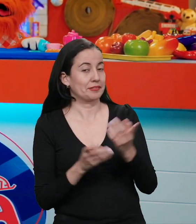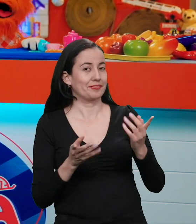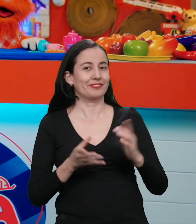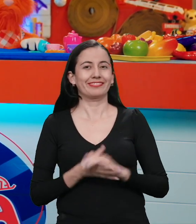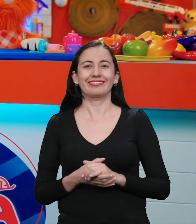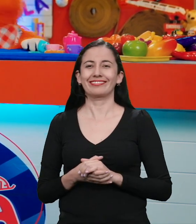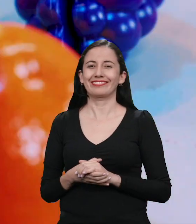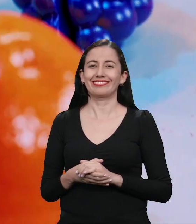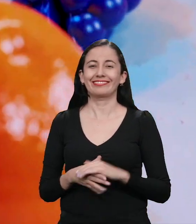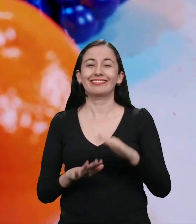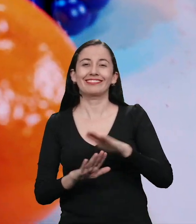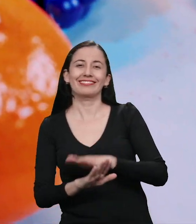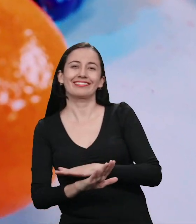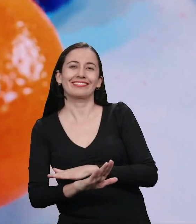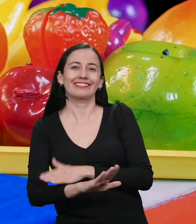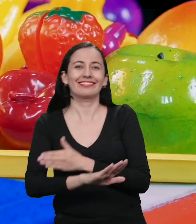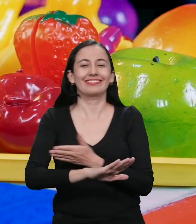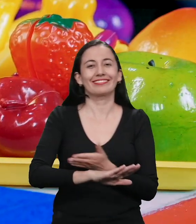¡Mucha verdad!